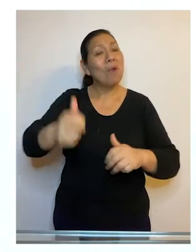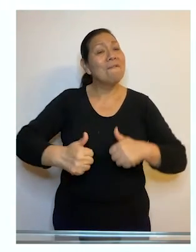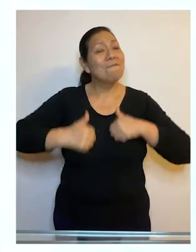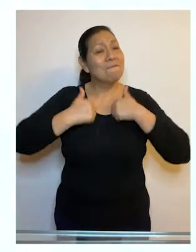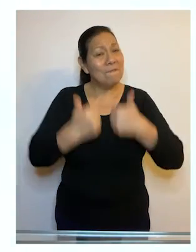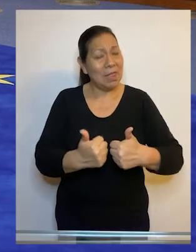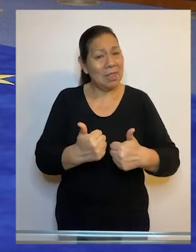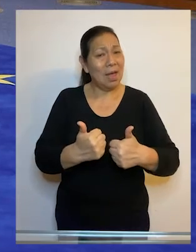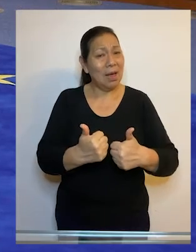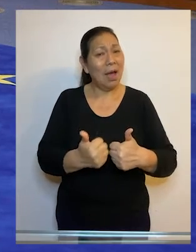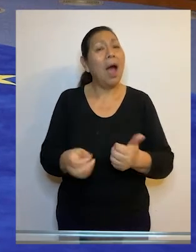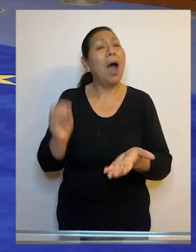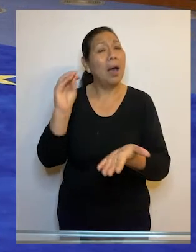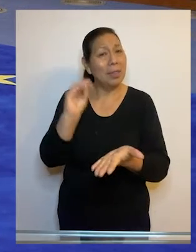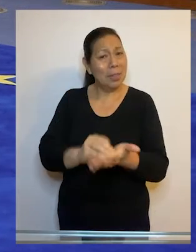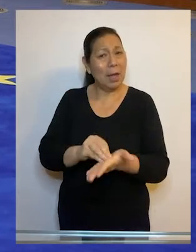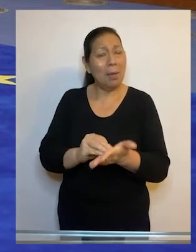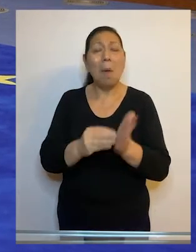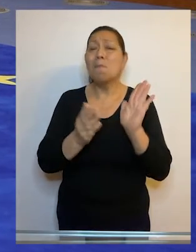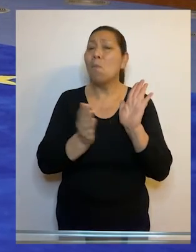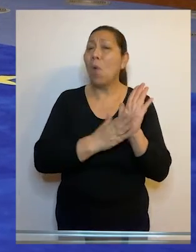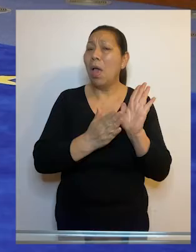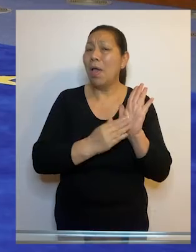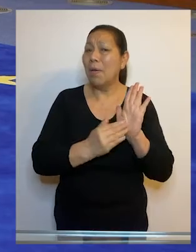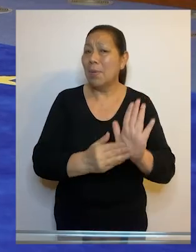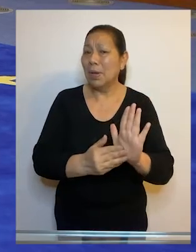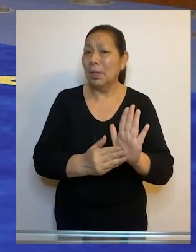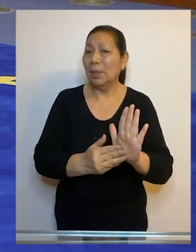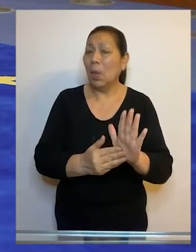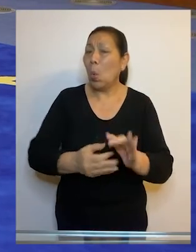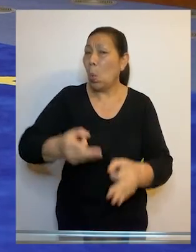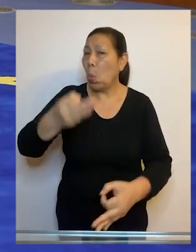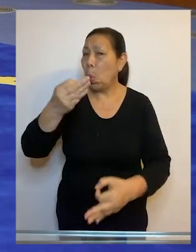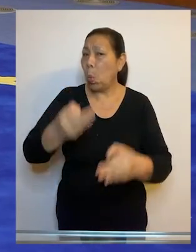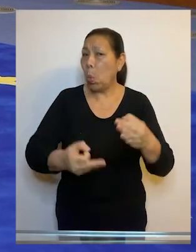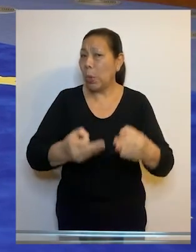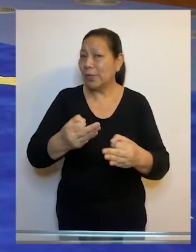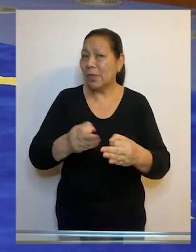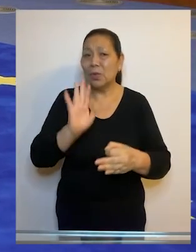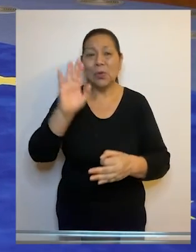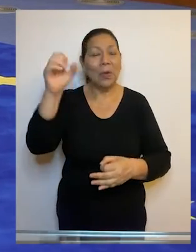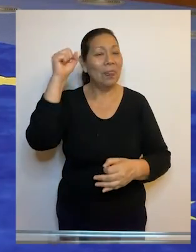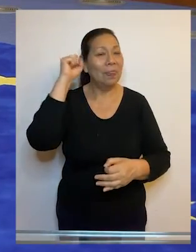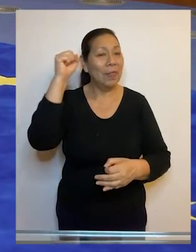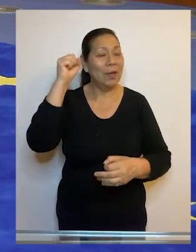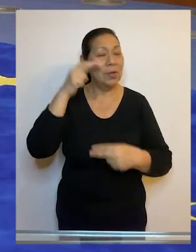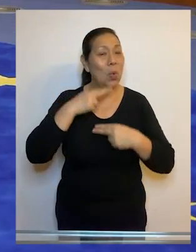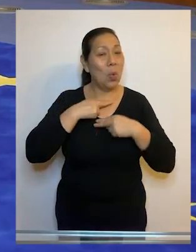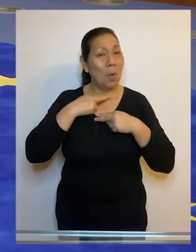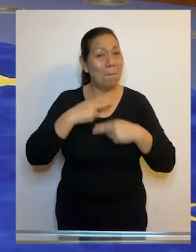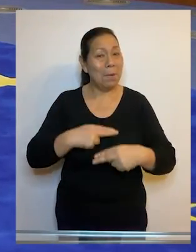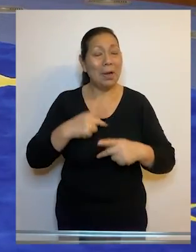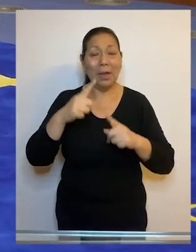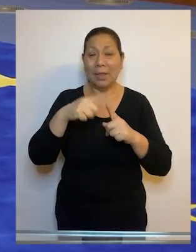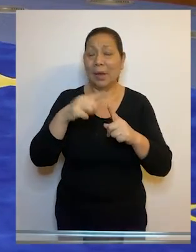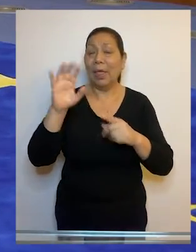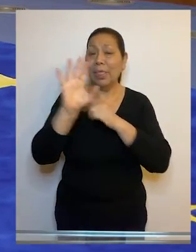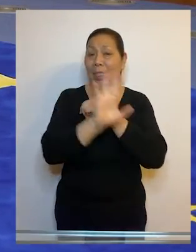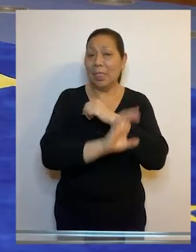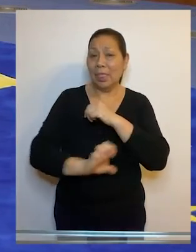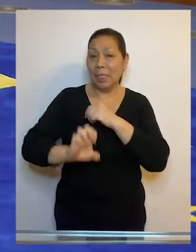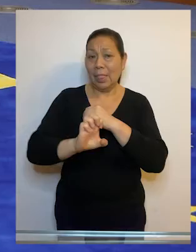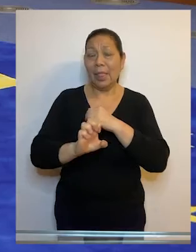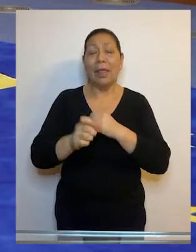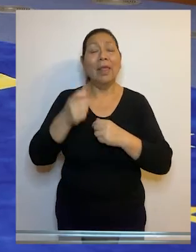derecho a la vida. Además, constató que, pese a la sentencia por violación de derechos humanos dictada por el Tribunal